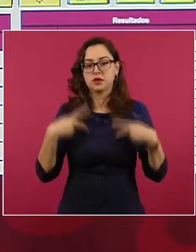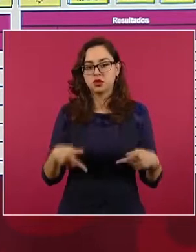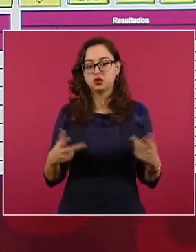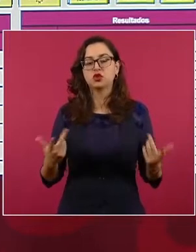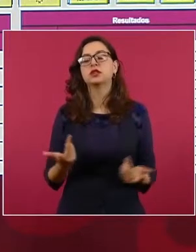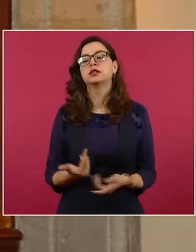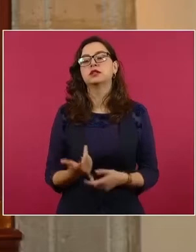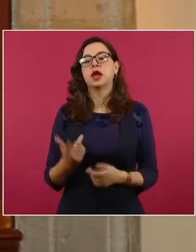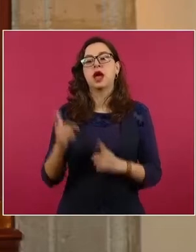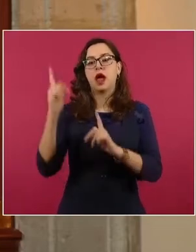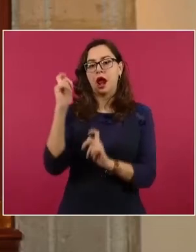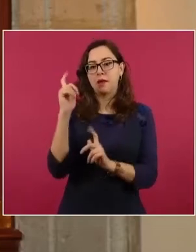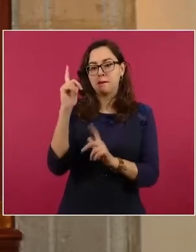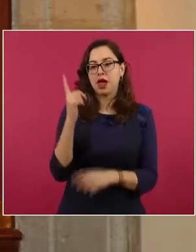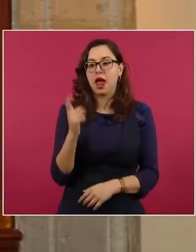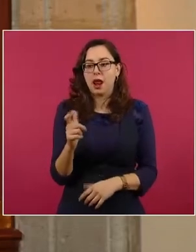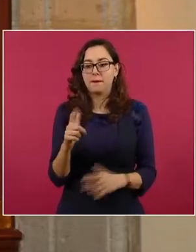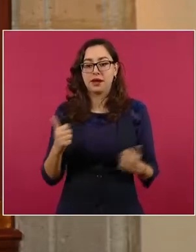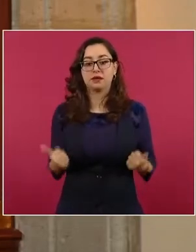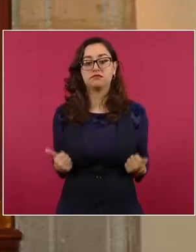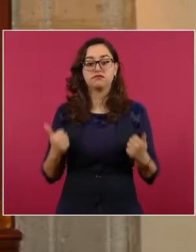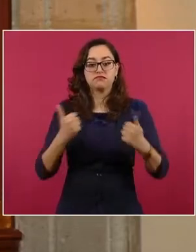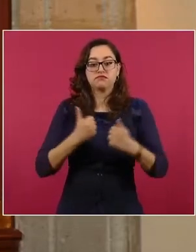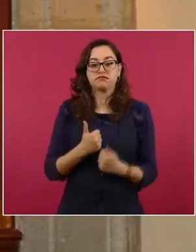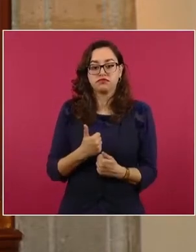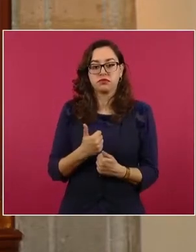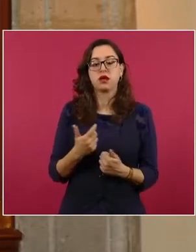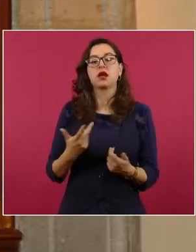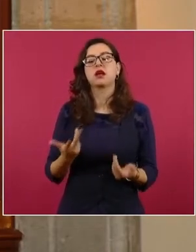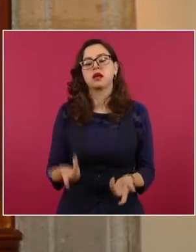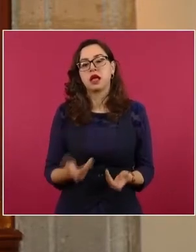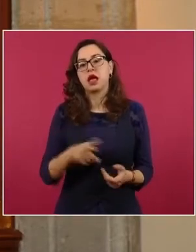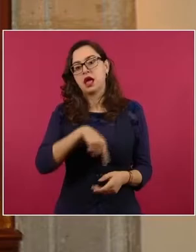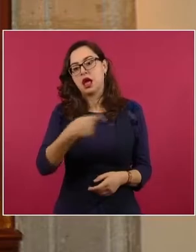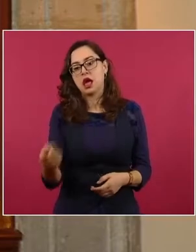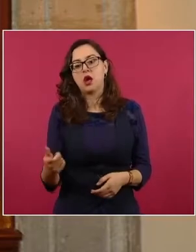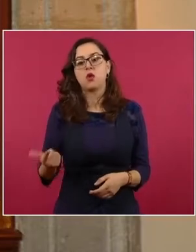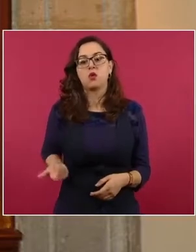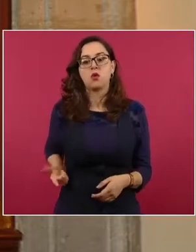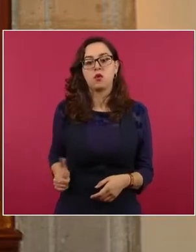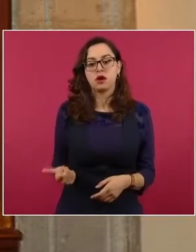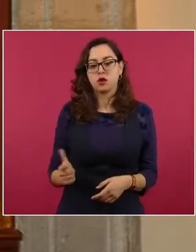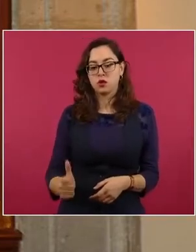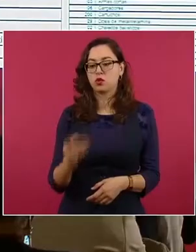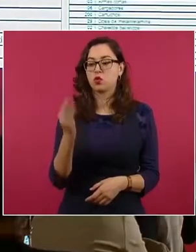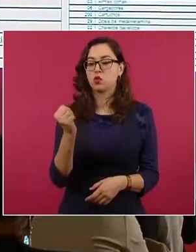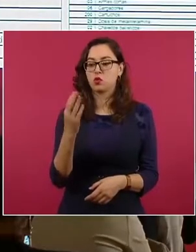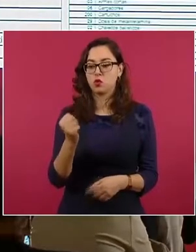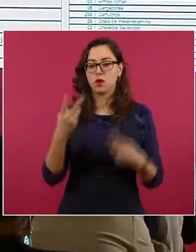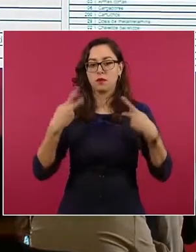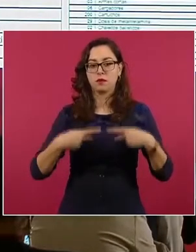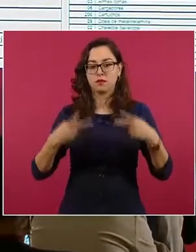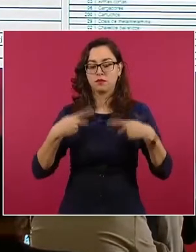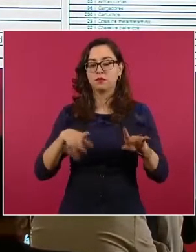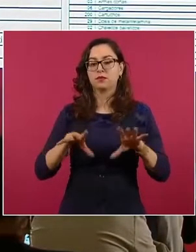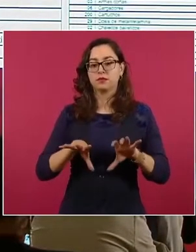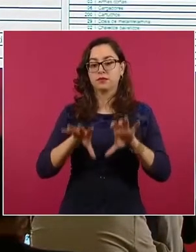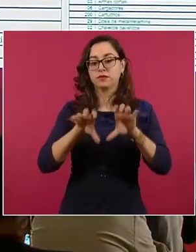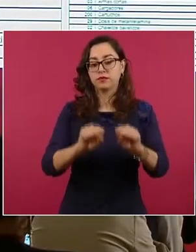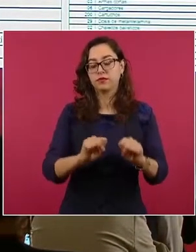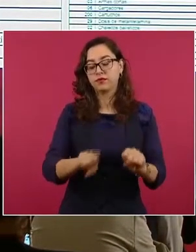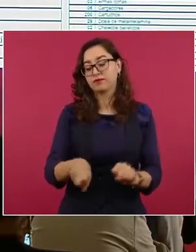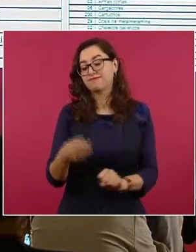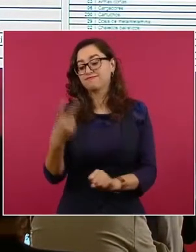balísticos. En San Francisco del Rincón, Guanajuato, nueve personas, entre ellas dos menores en calidad de